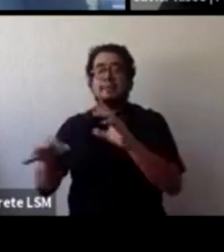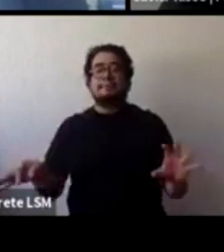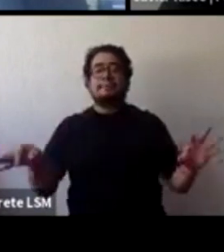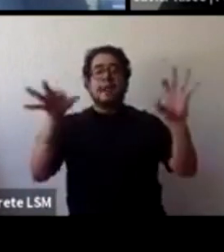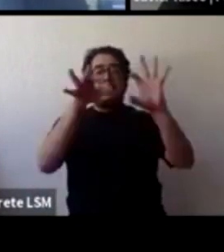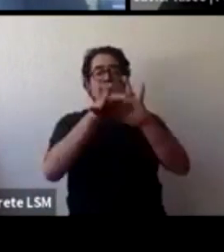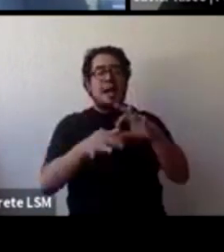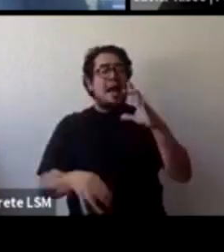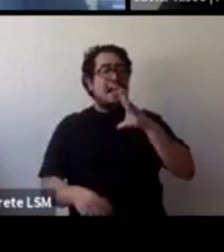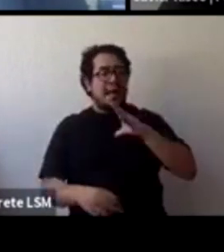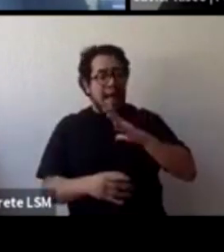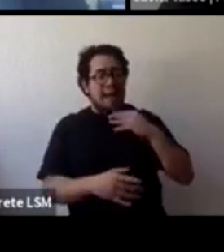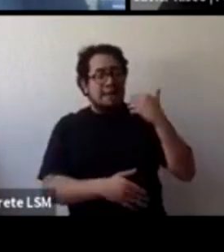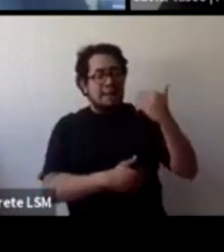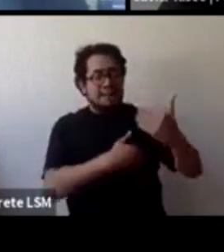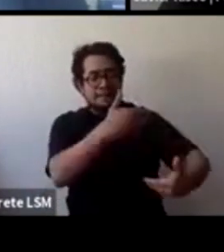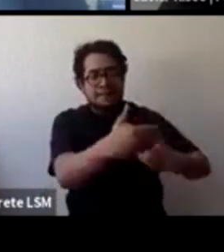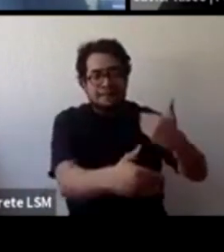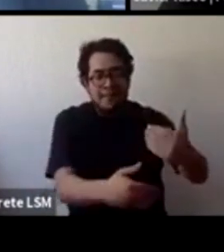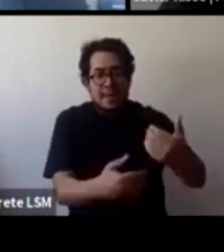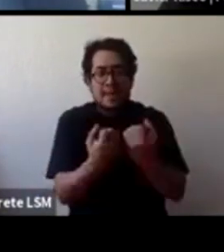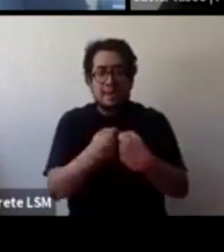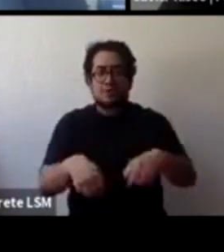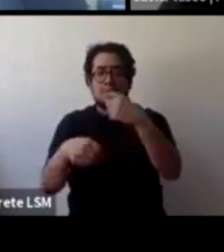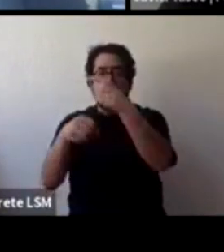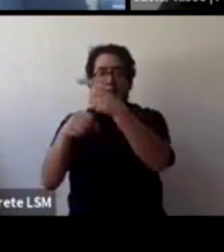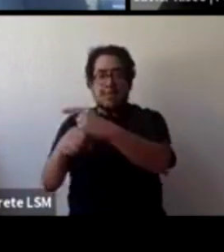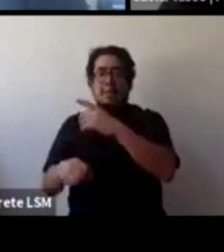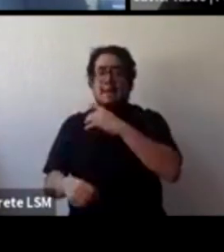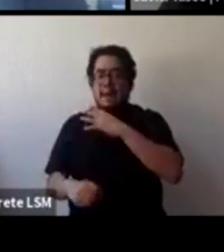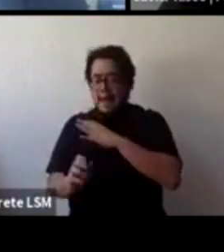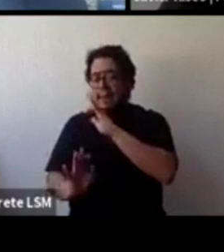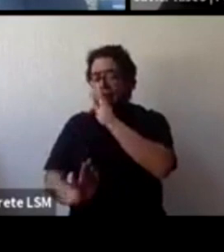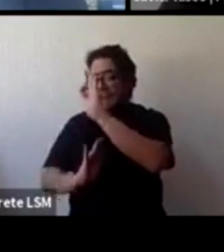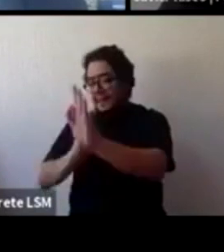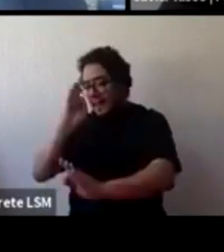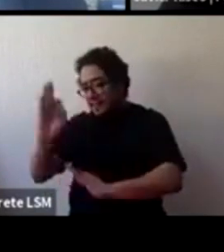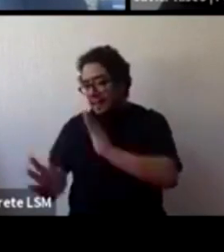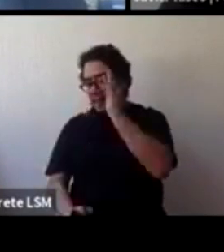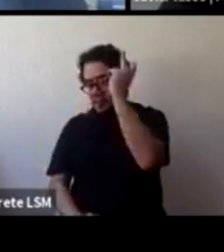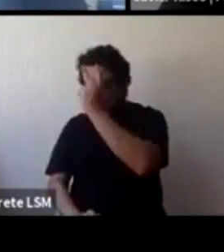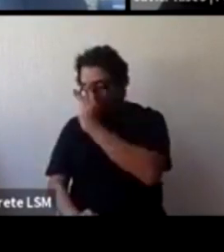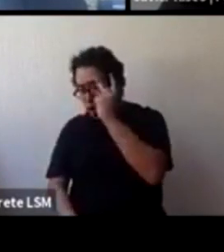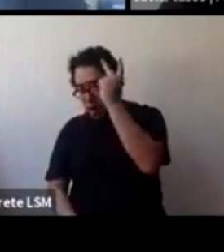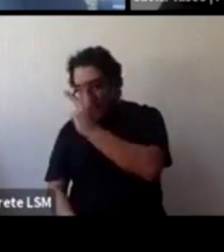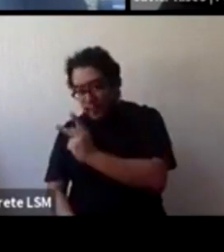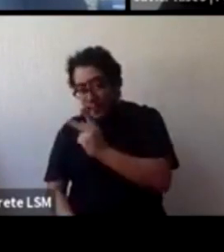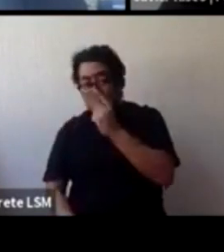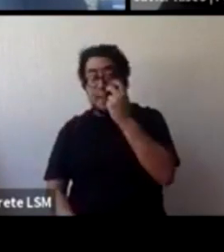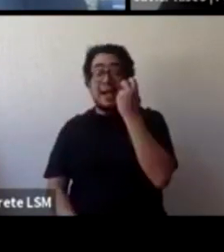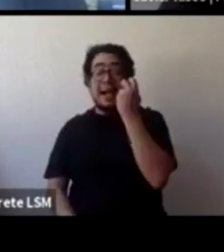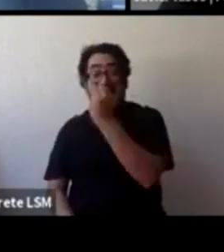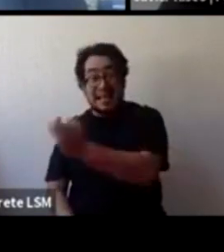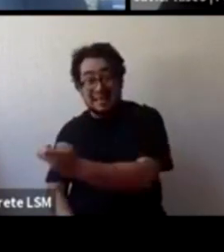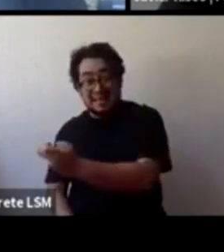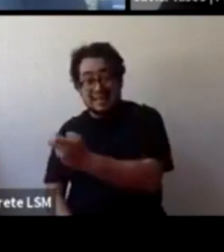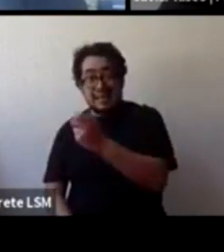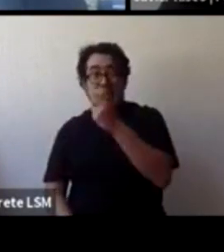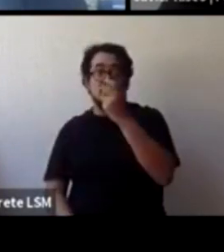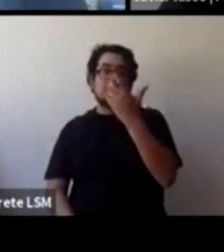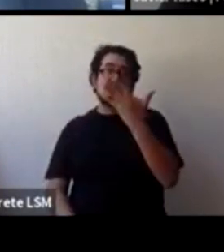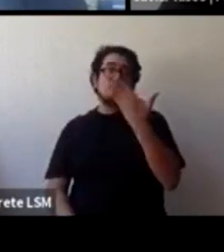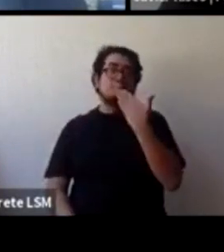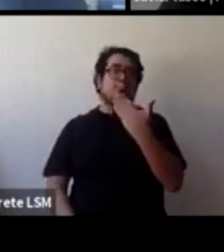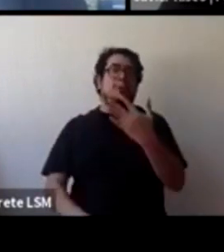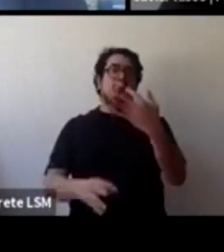y la sociedad civil se encarga del proceso psicológico y de tratamiento. Entonces, este es un modelo que ha dado resultados